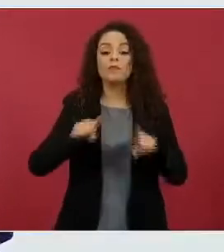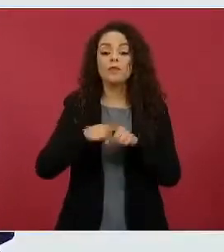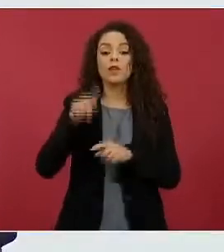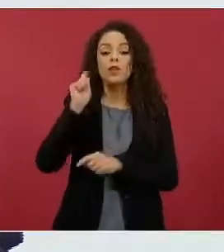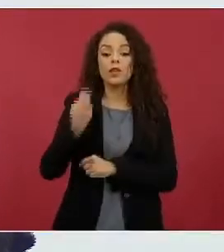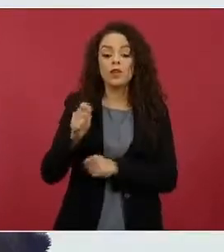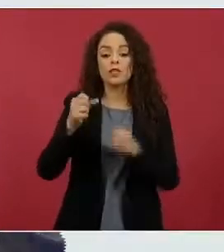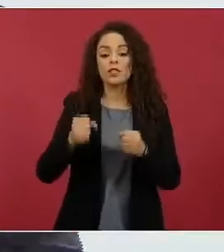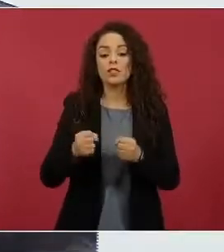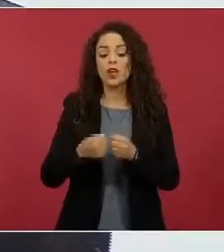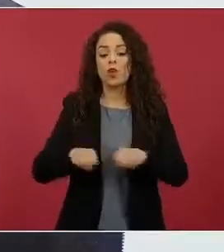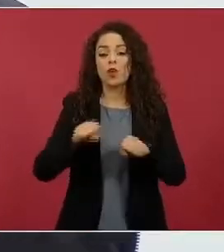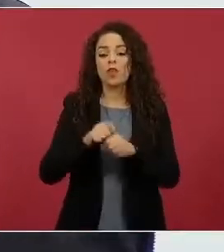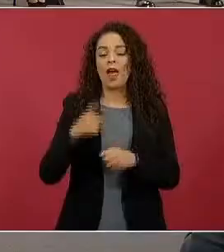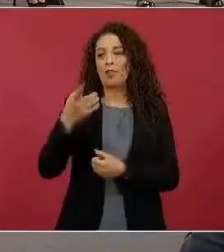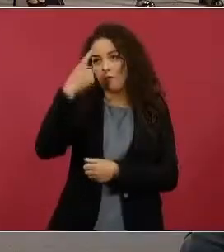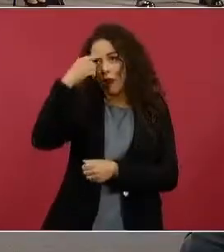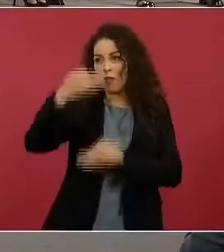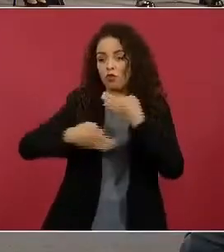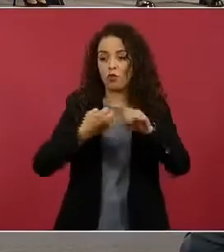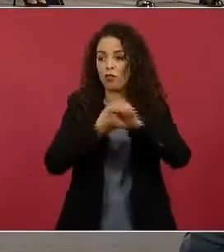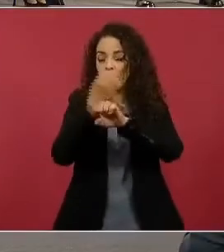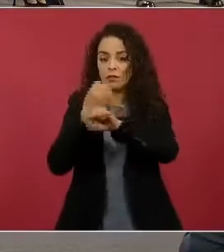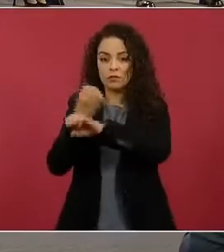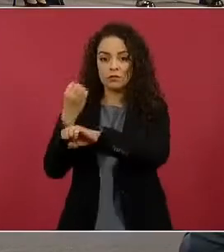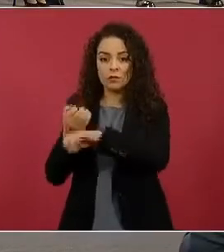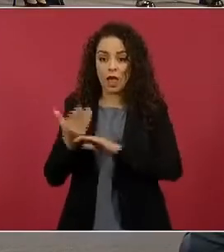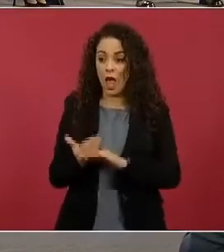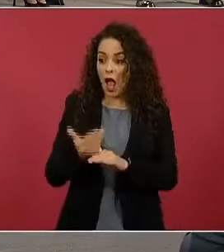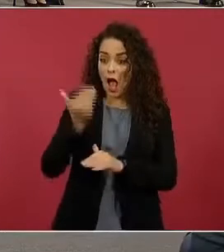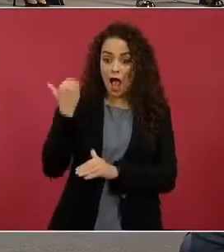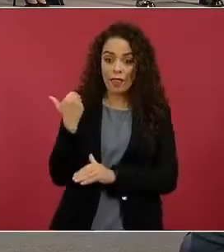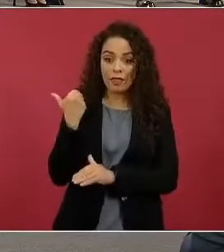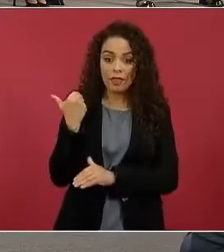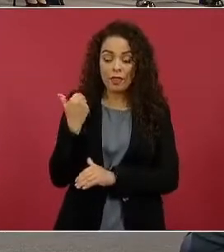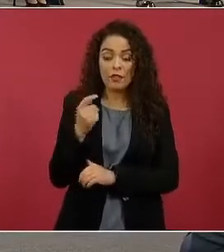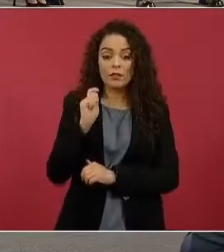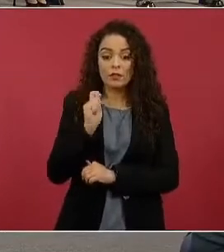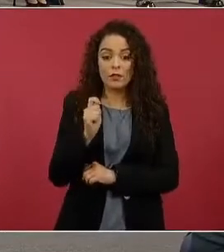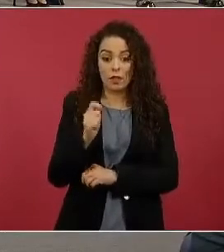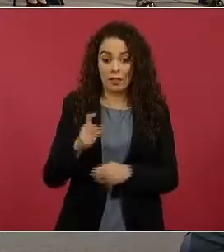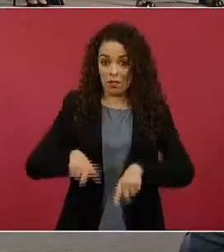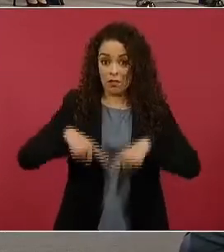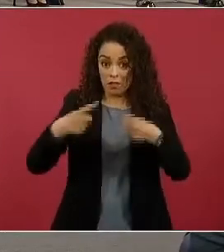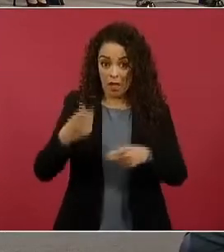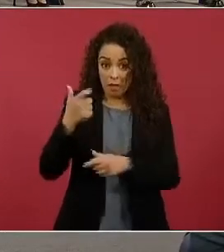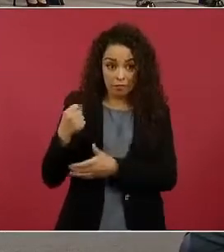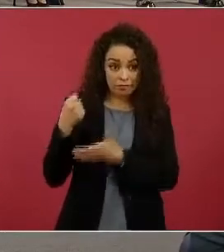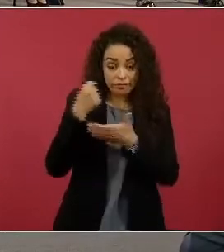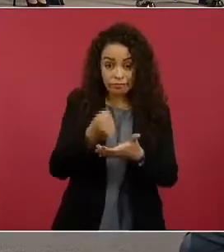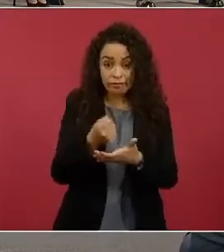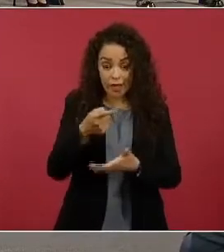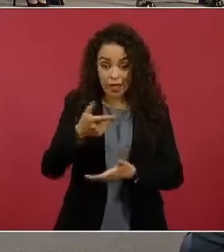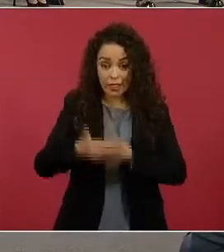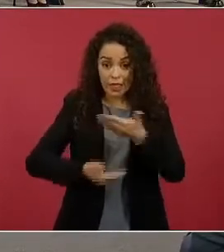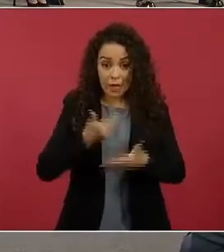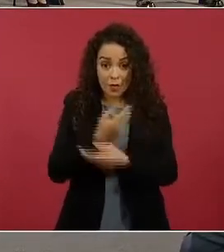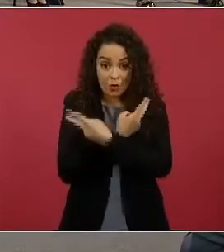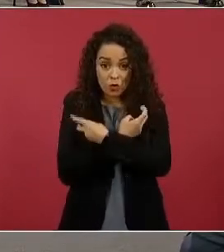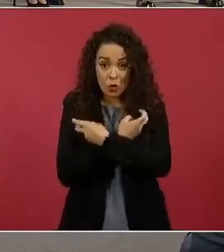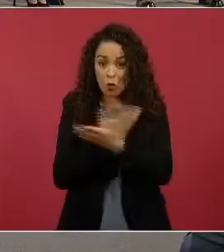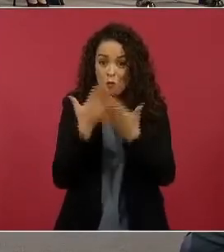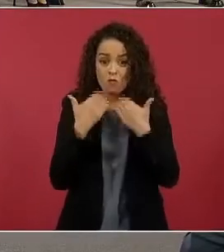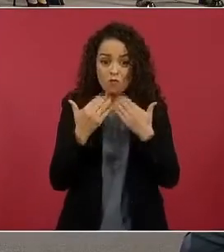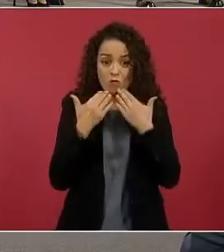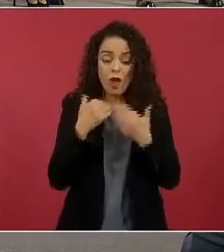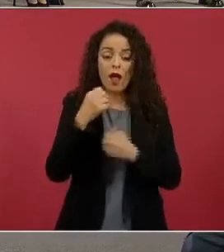Seguridad Pública en los estados, donde antes no se canalizaba prácticamente recursos a los servicios forenses, y solamente entre el 2019